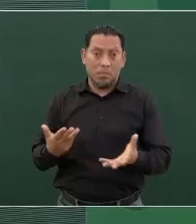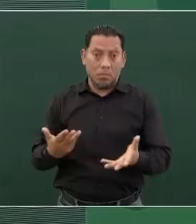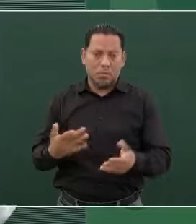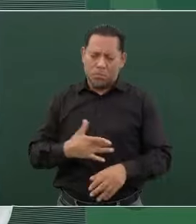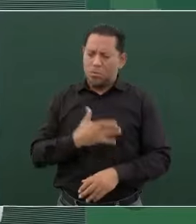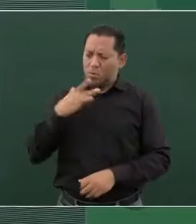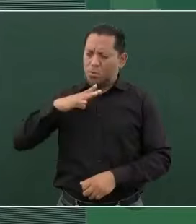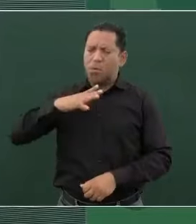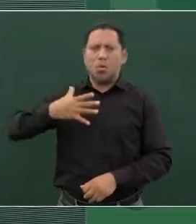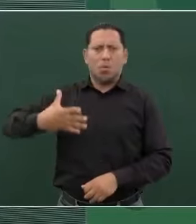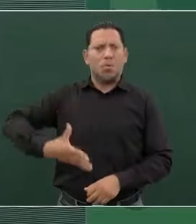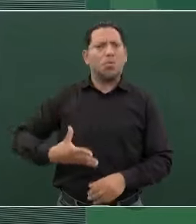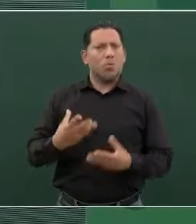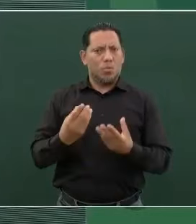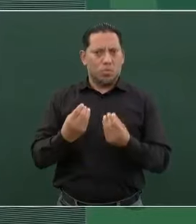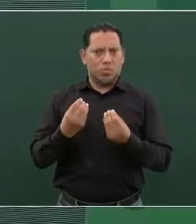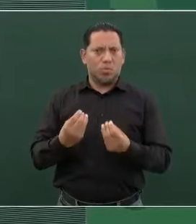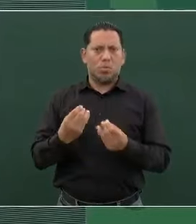que me siento orgulloso,